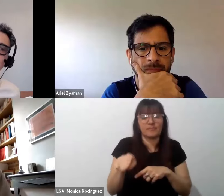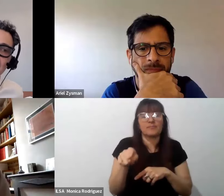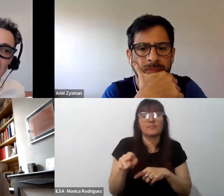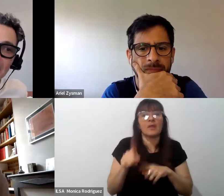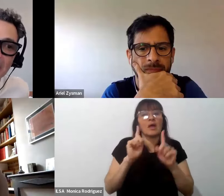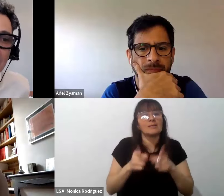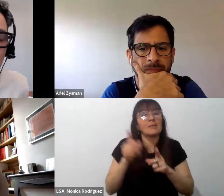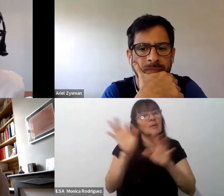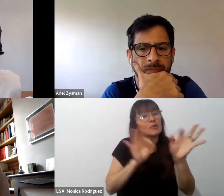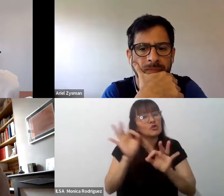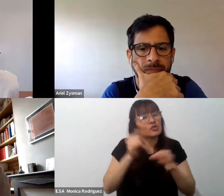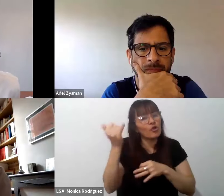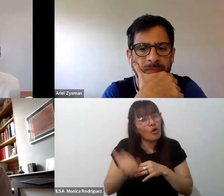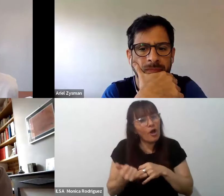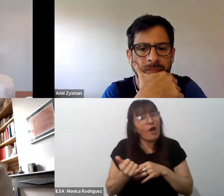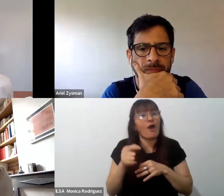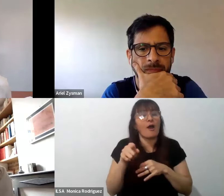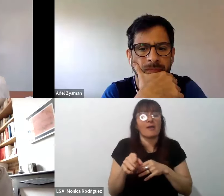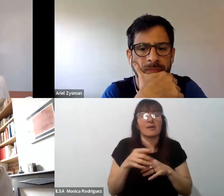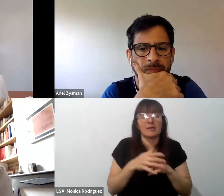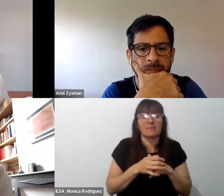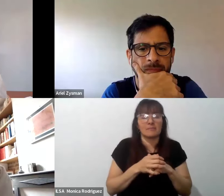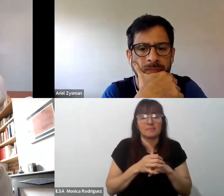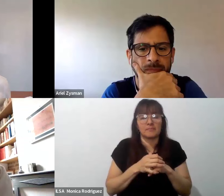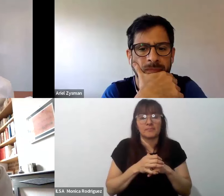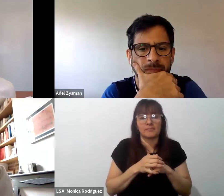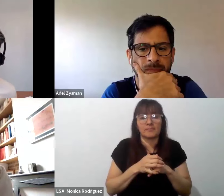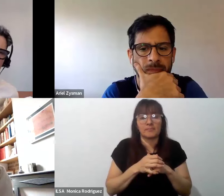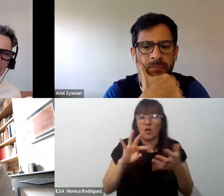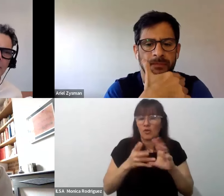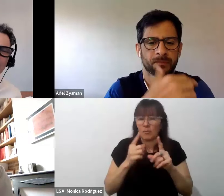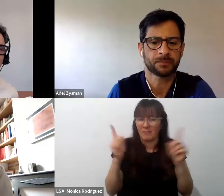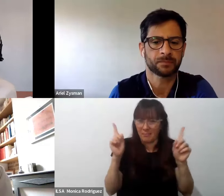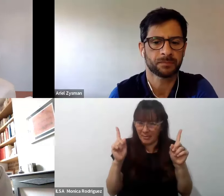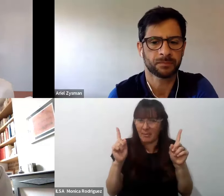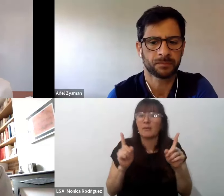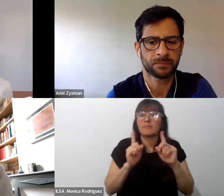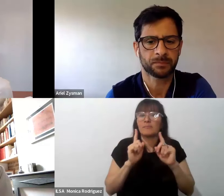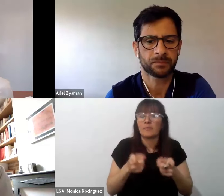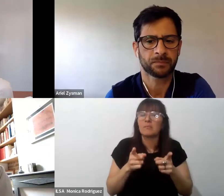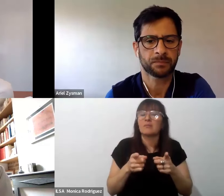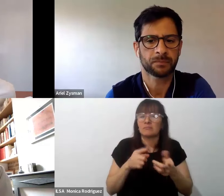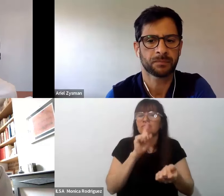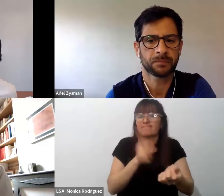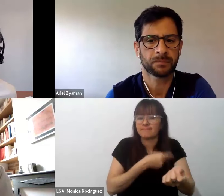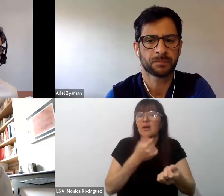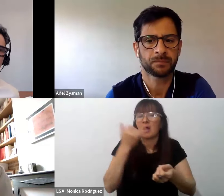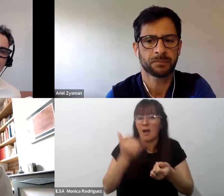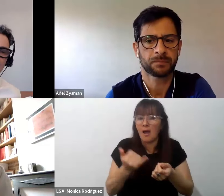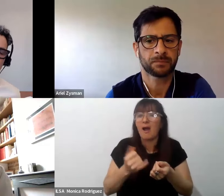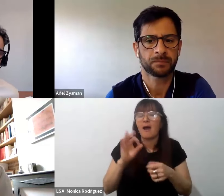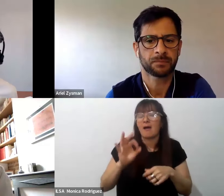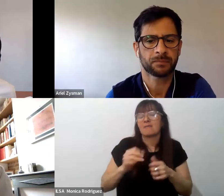también con atelier biográficos de otra manera pero ahí también hay toda una tradición en las historias de vida en